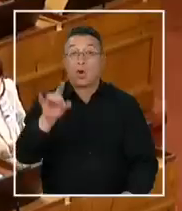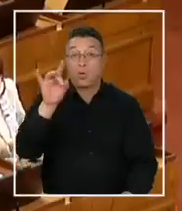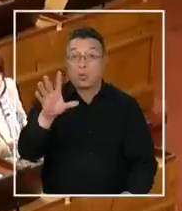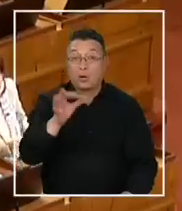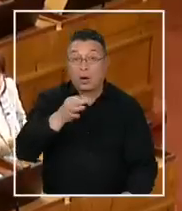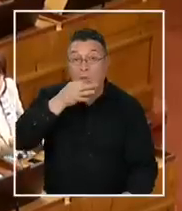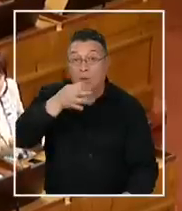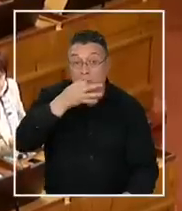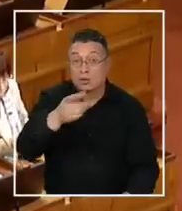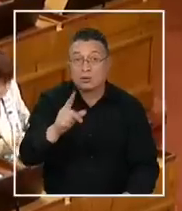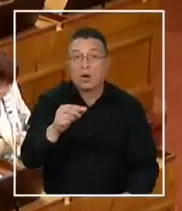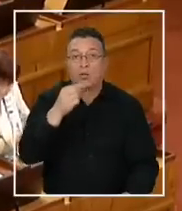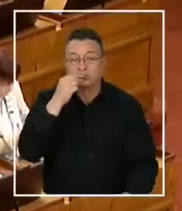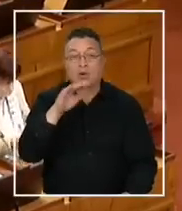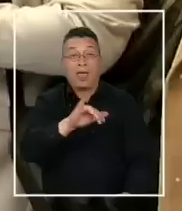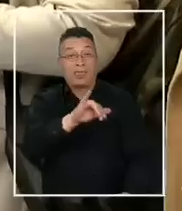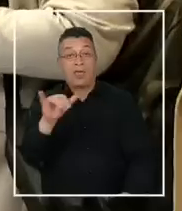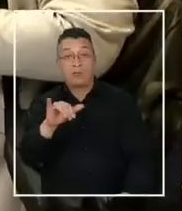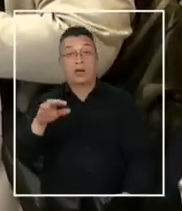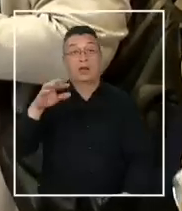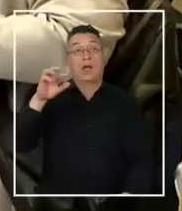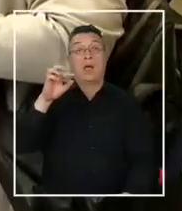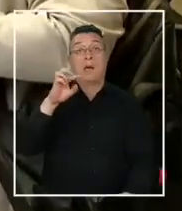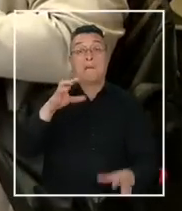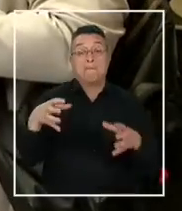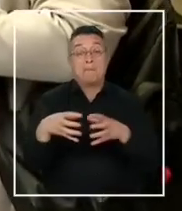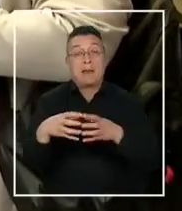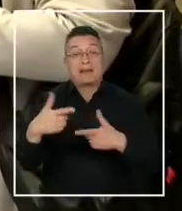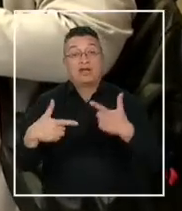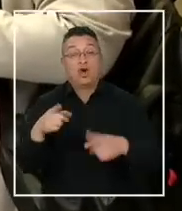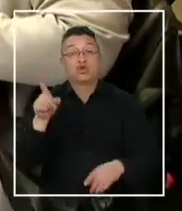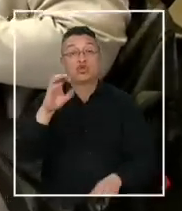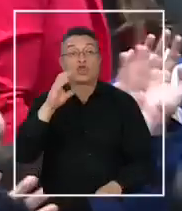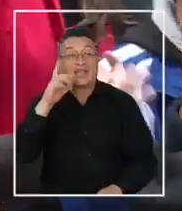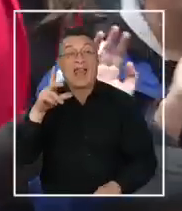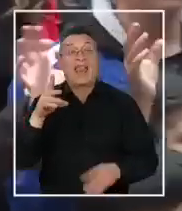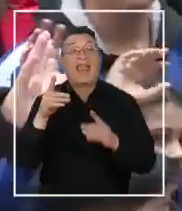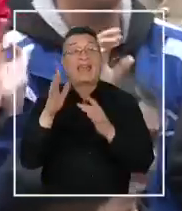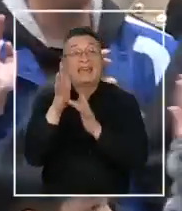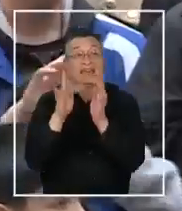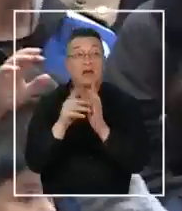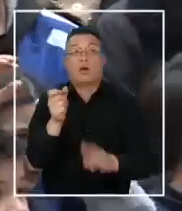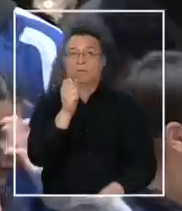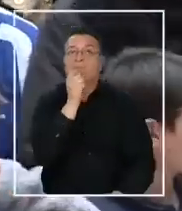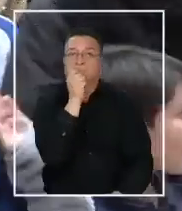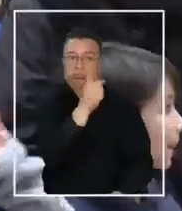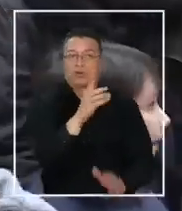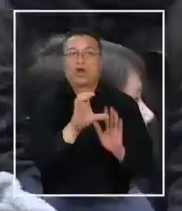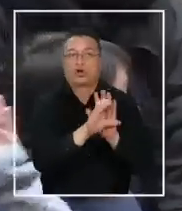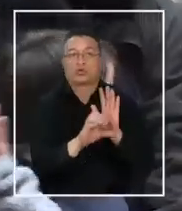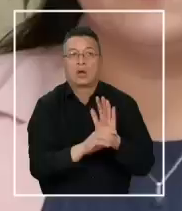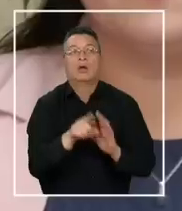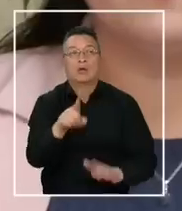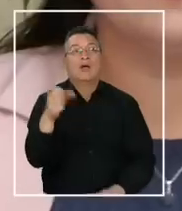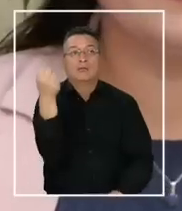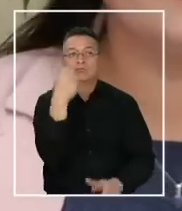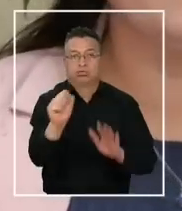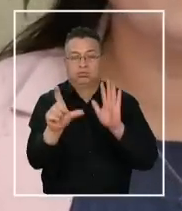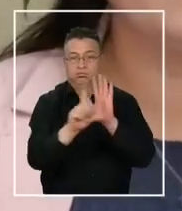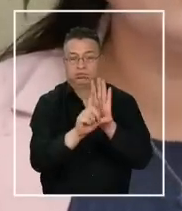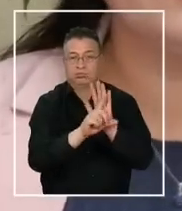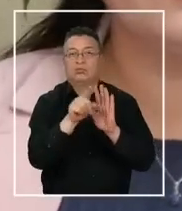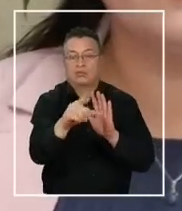sede legislativa. Minutos más tarde, el Partido Social Cristiano dijo que buscará acusarlo constitucionalmente. Por haber infringido lo que es nuestra